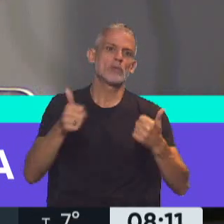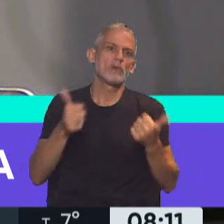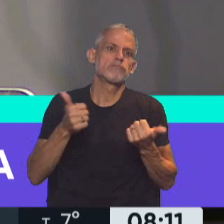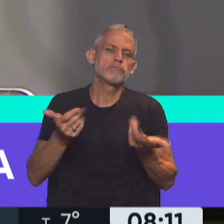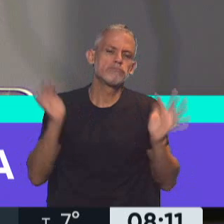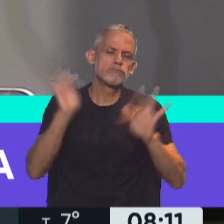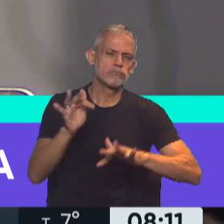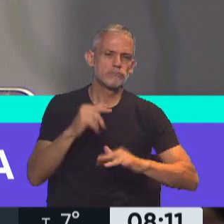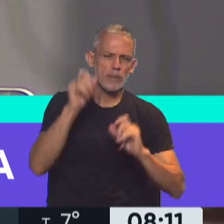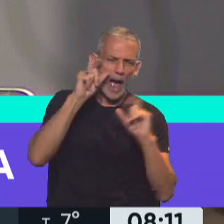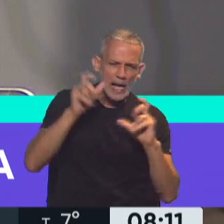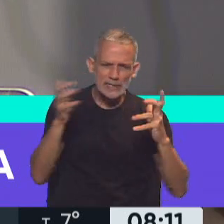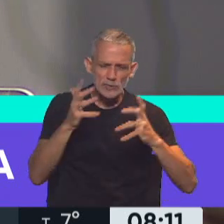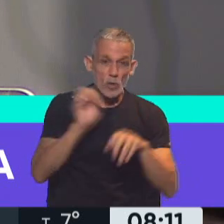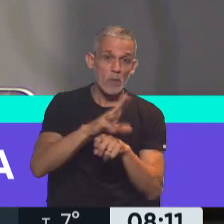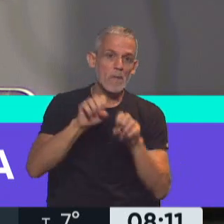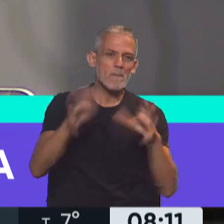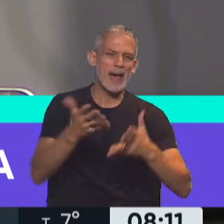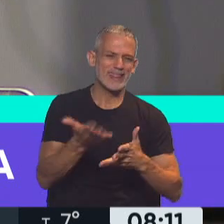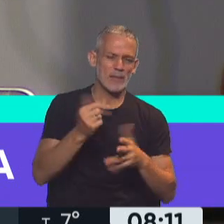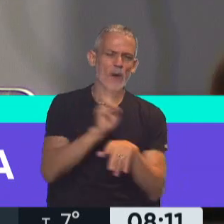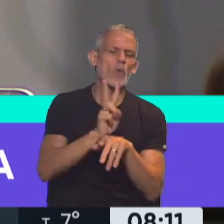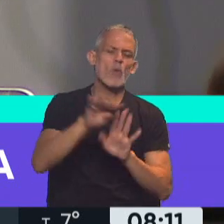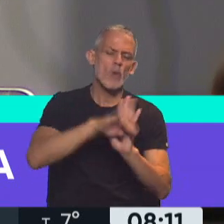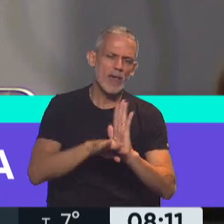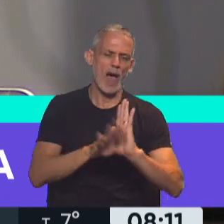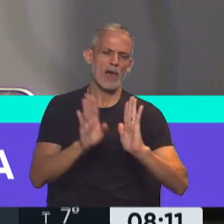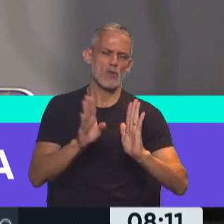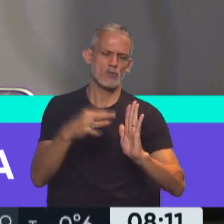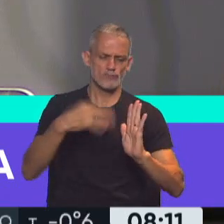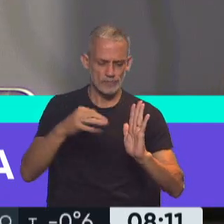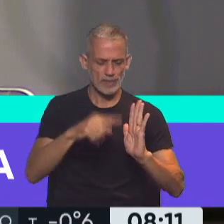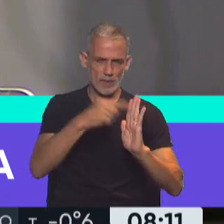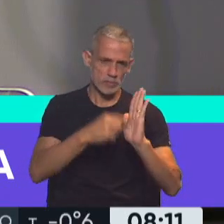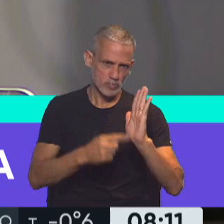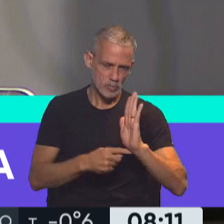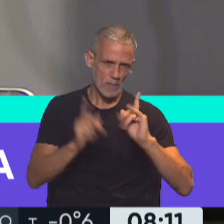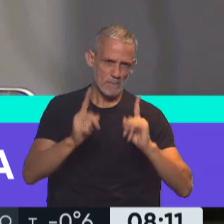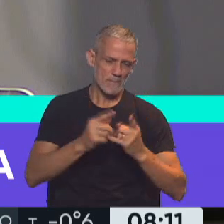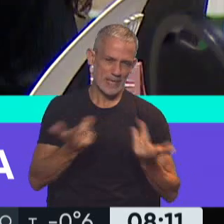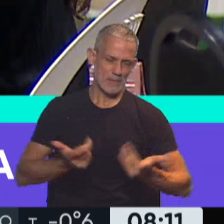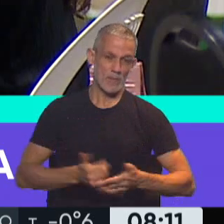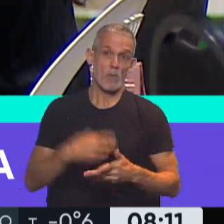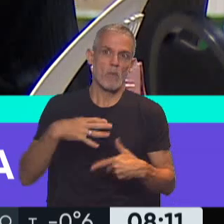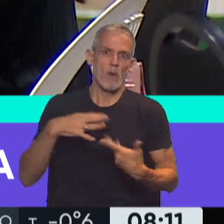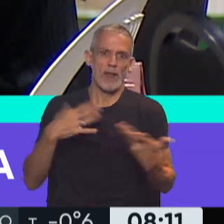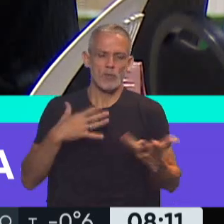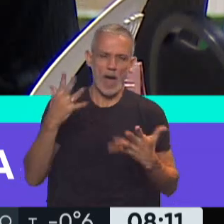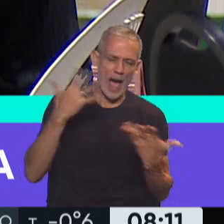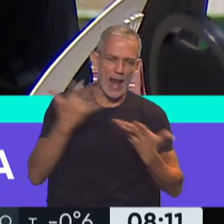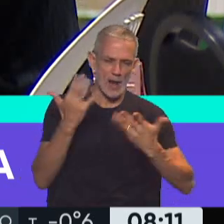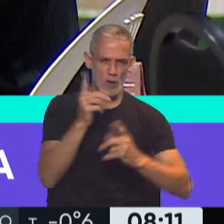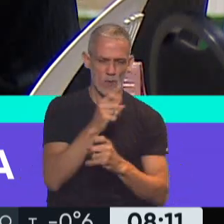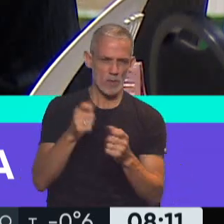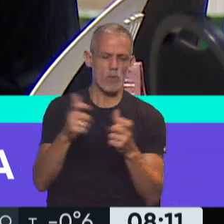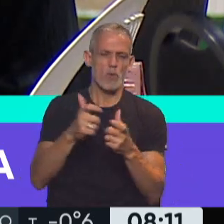atentos mientras exista pandemia, con todos los cuidados y toda la vigilancia para, bueno, por si surge algún inconveniente con